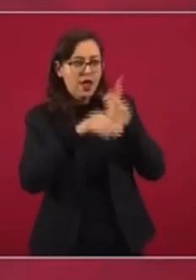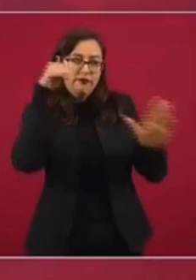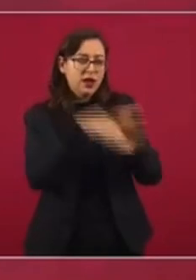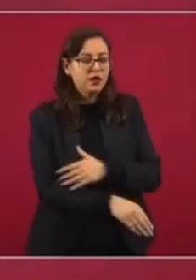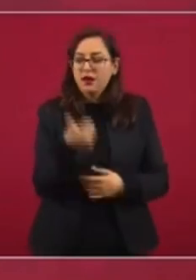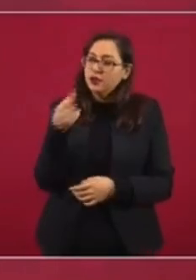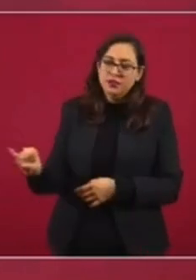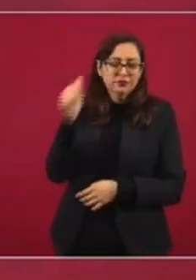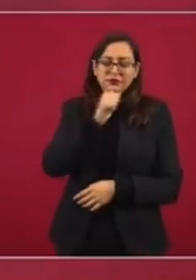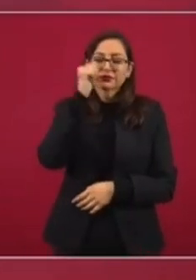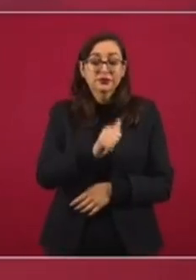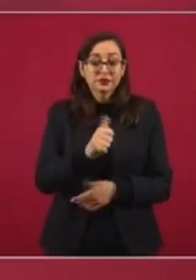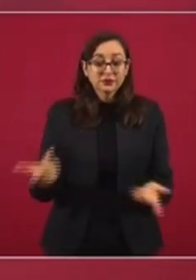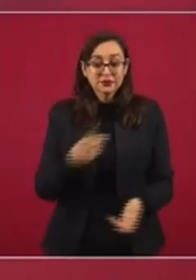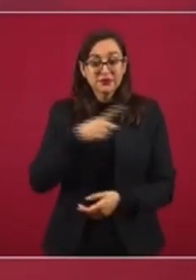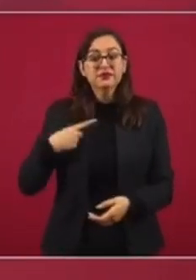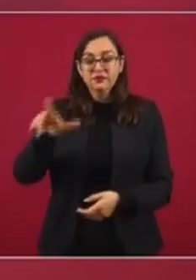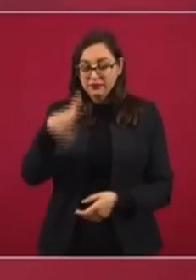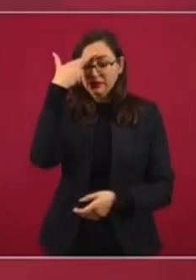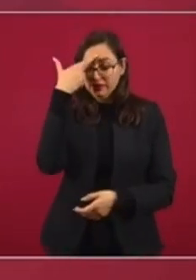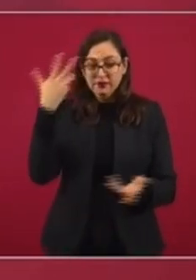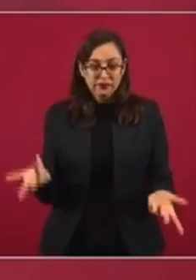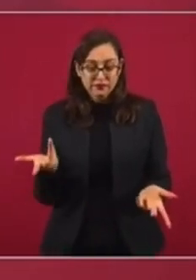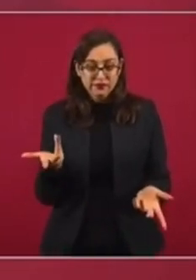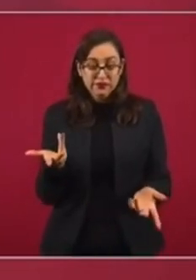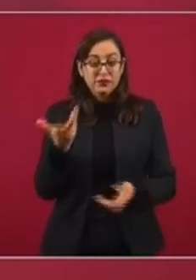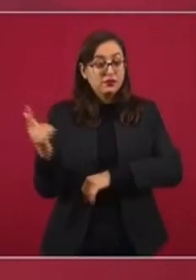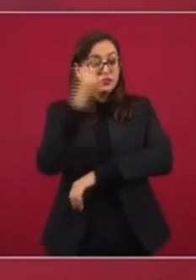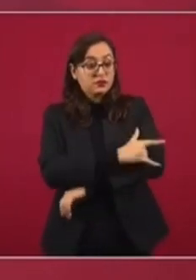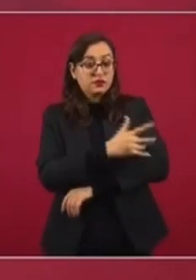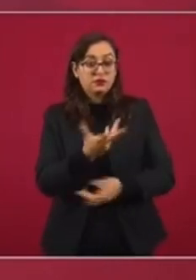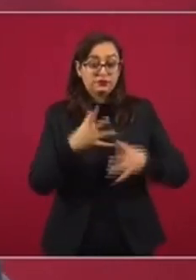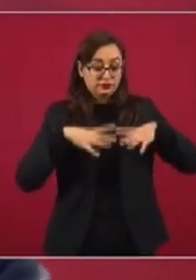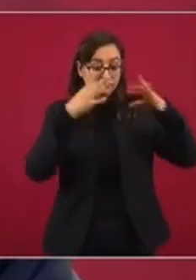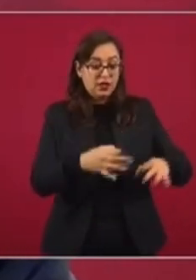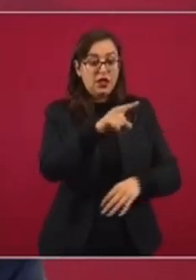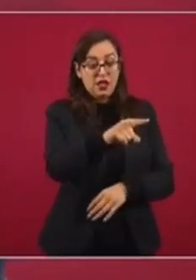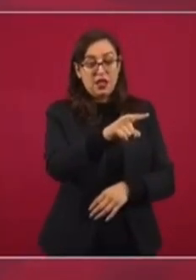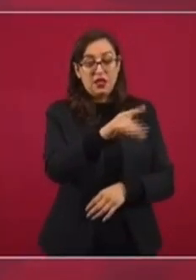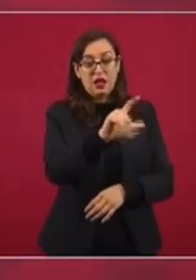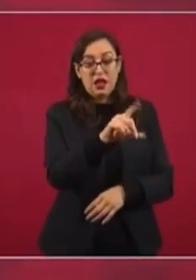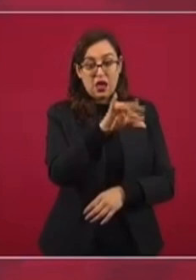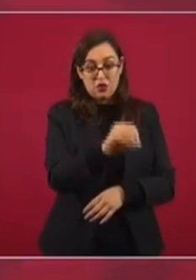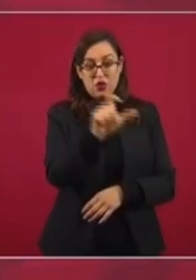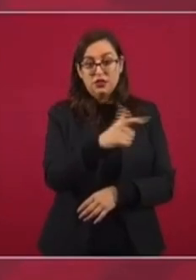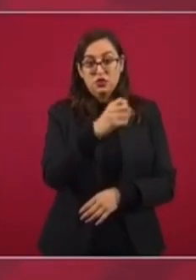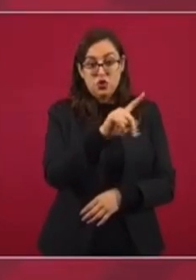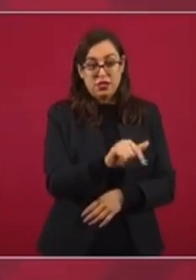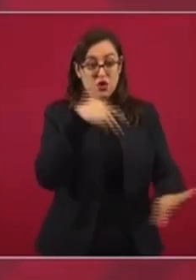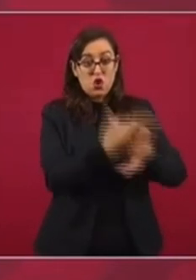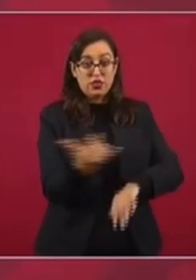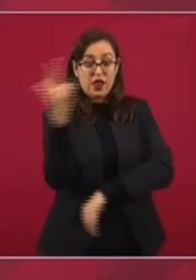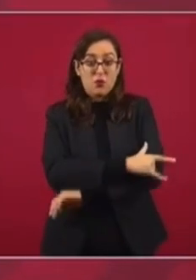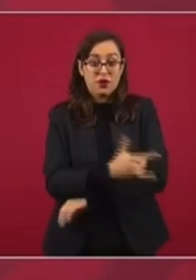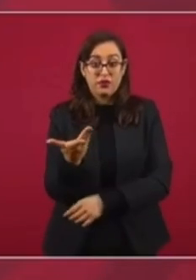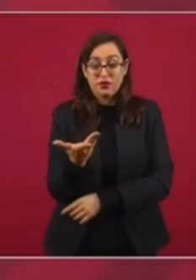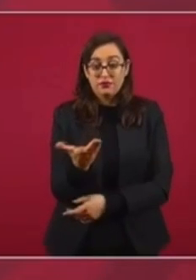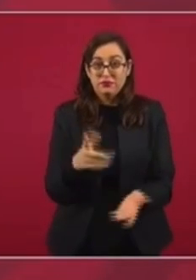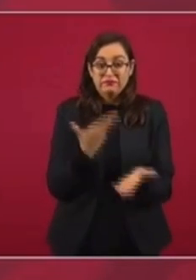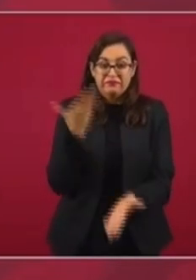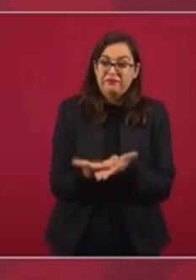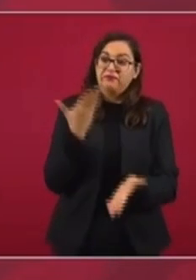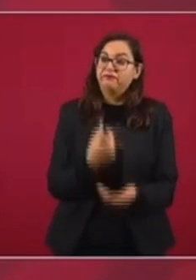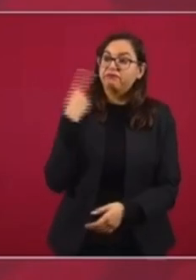de cuántos amparos promovió la fundación de Claudia X. González para que no se construyera el aeropuerto Felipe